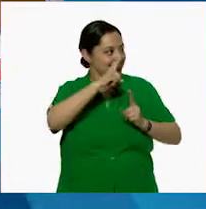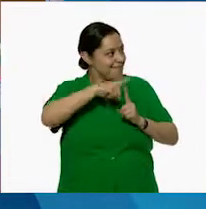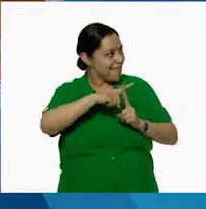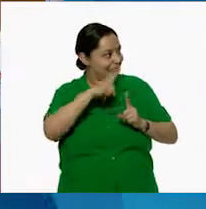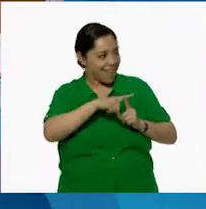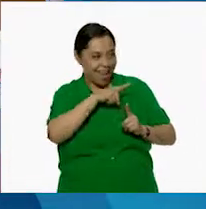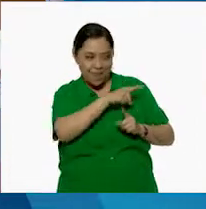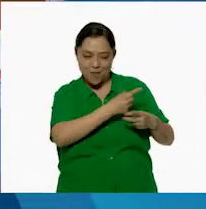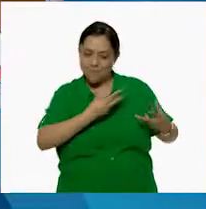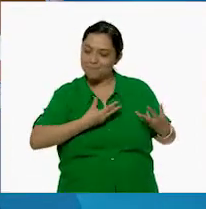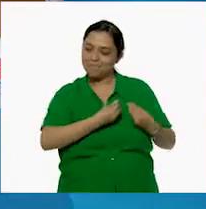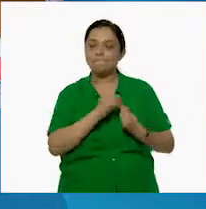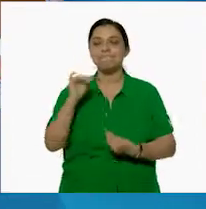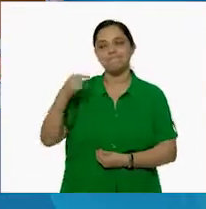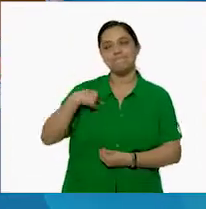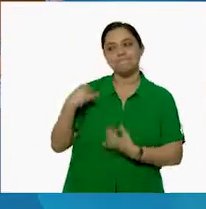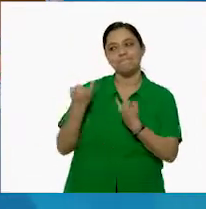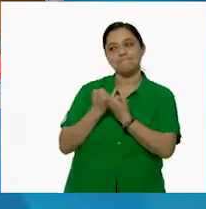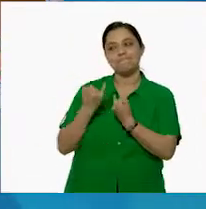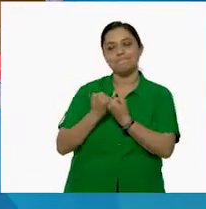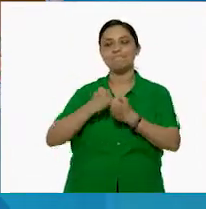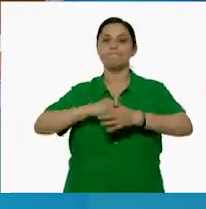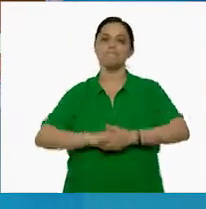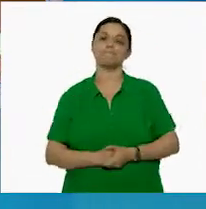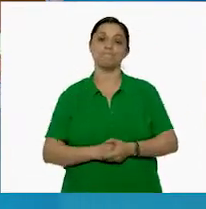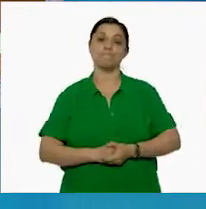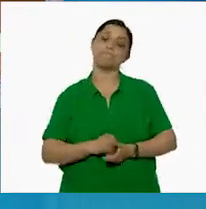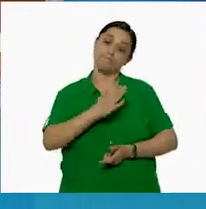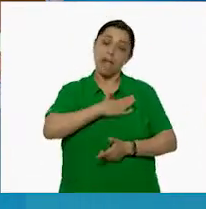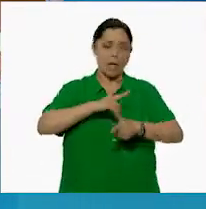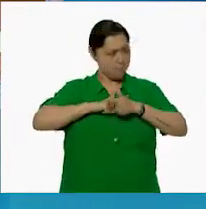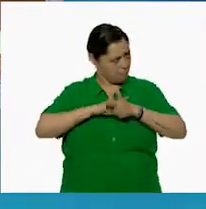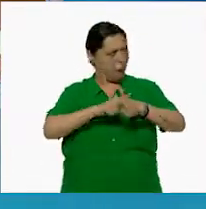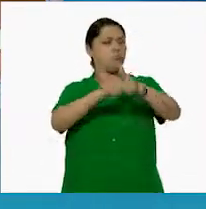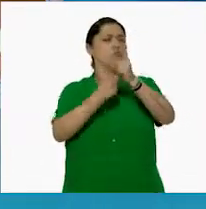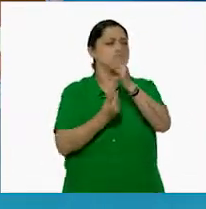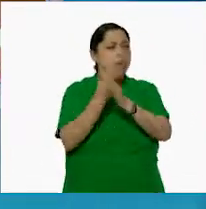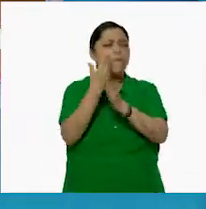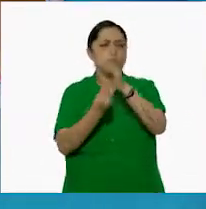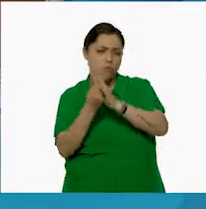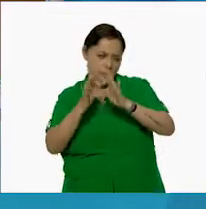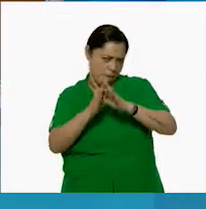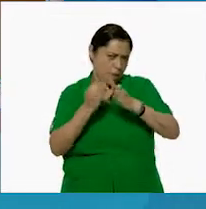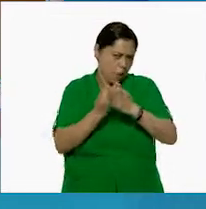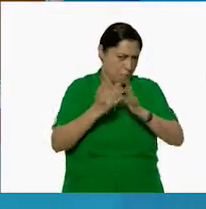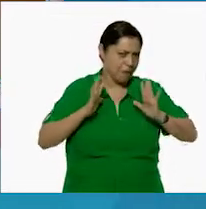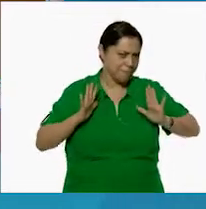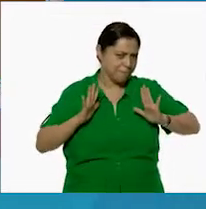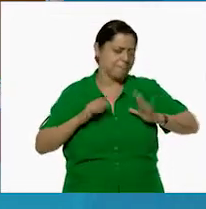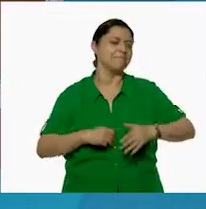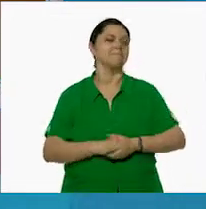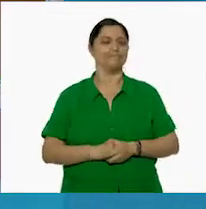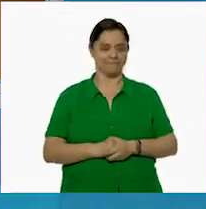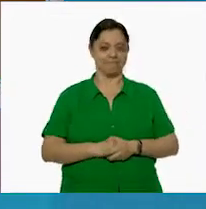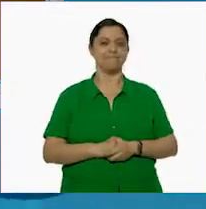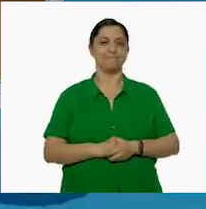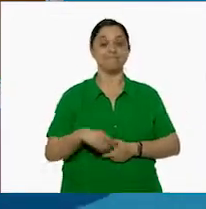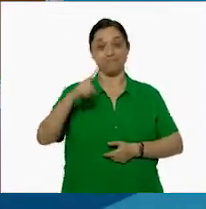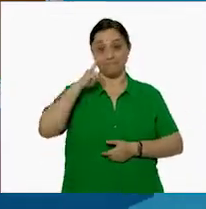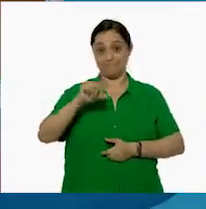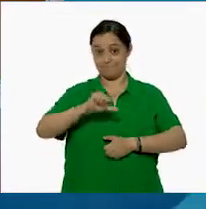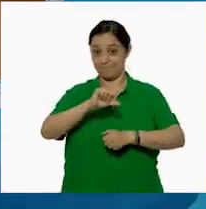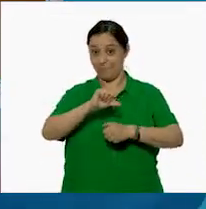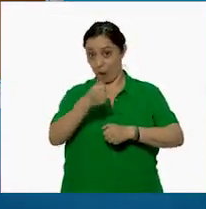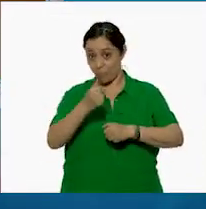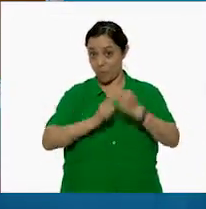Agustín! A mí también, Carola. Bueno, vamos a seguir buscando nuevas estrategias, ¿sí? Mira, el siguiente reto